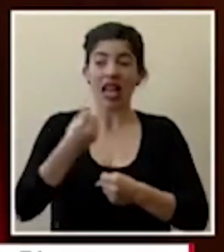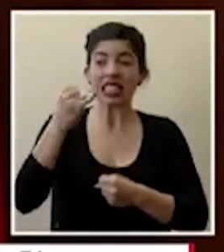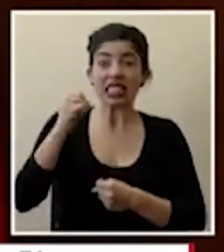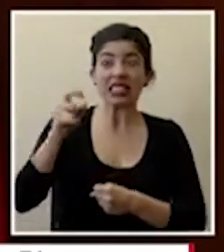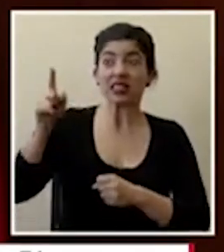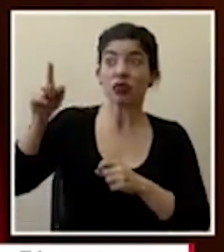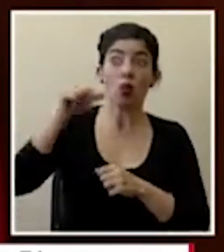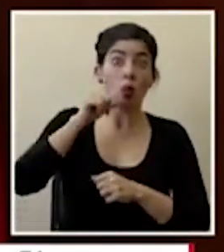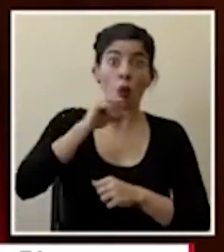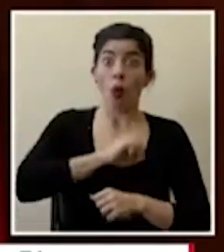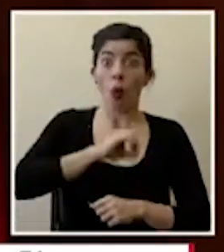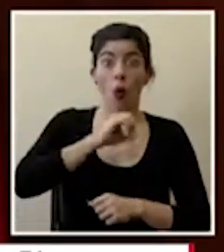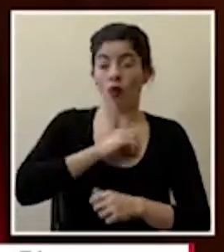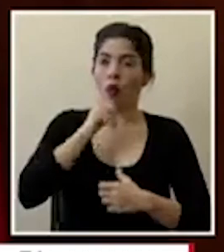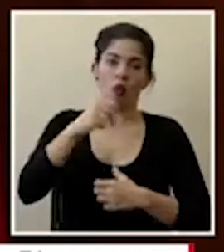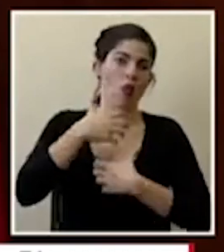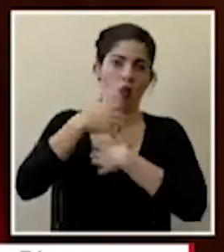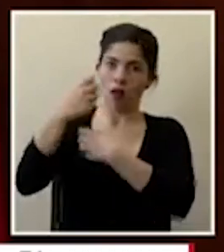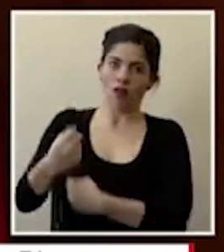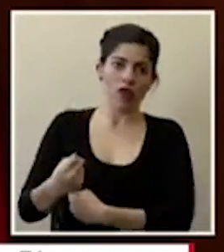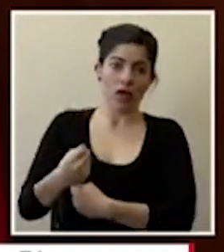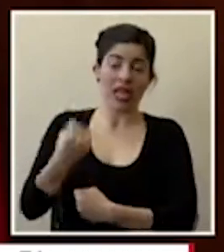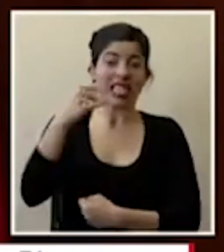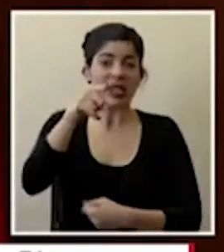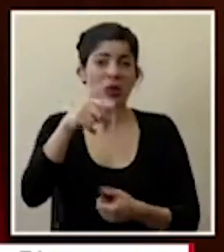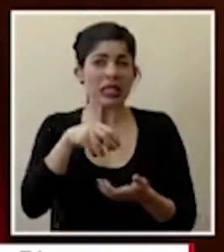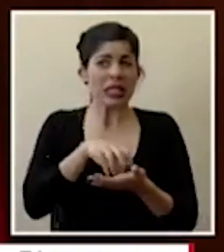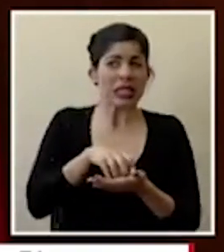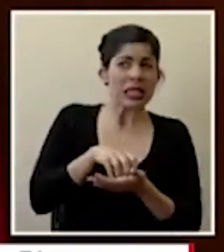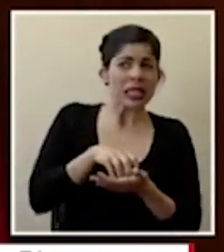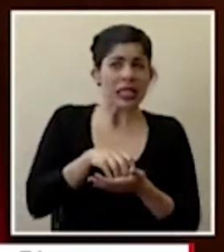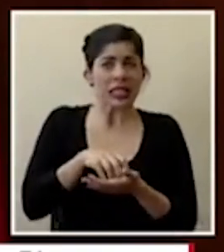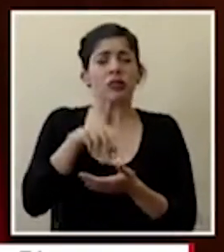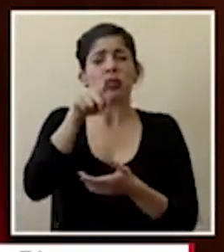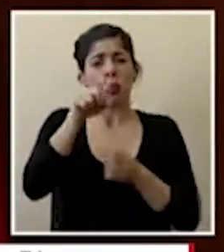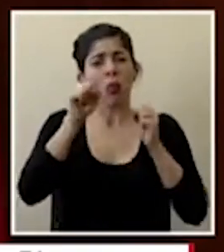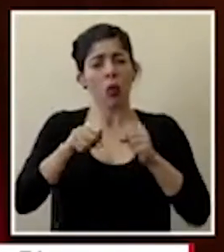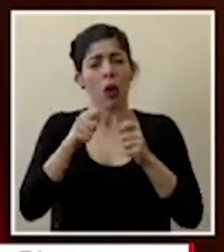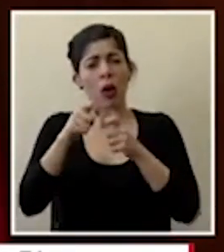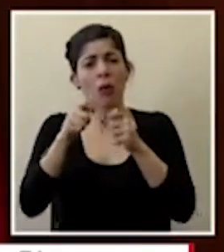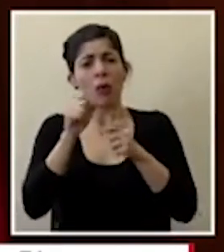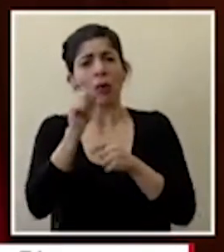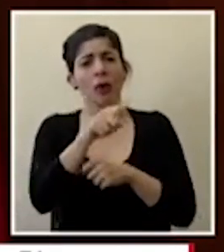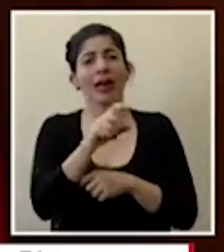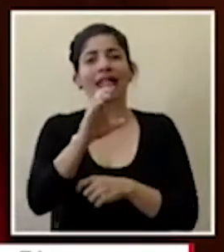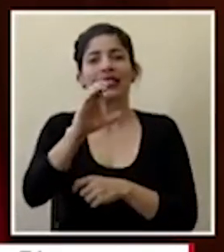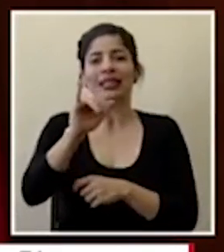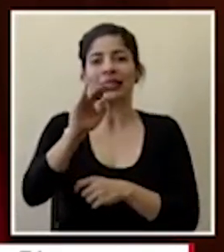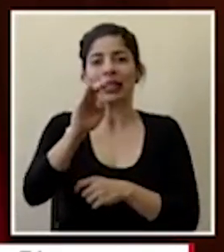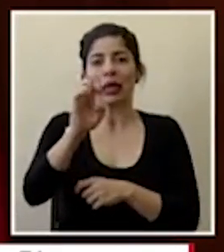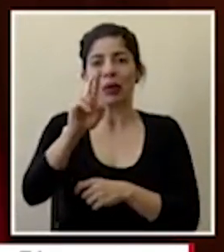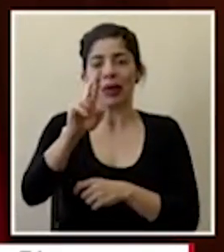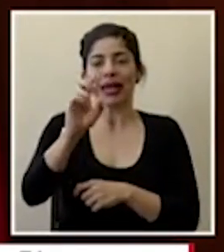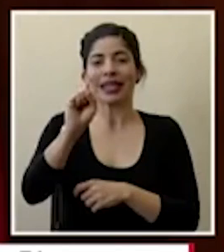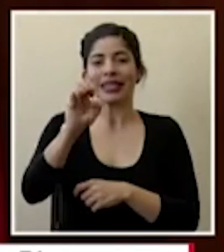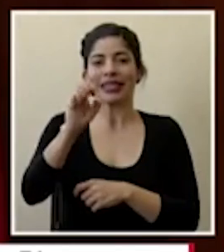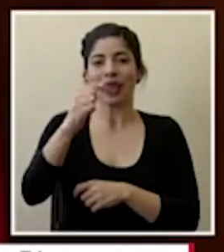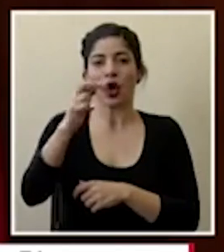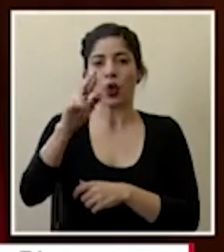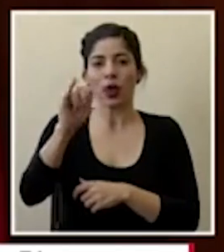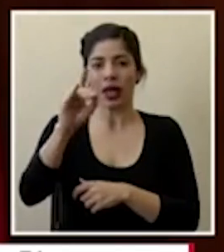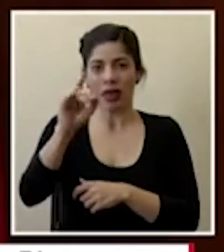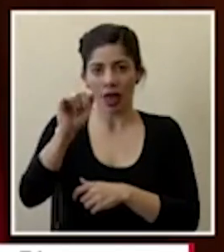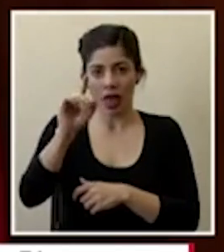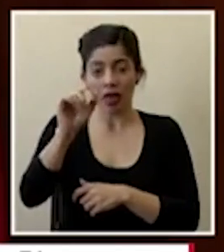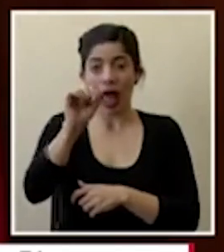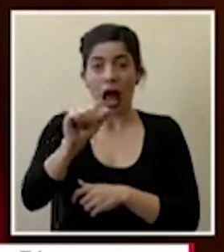sean oficiales y si tenemos alguna duda por favor nos pueden escribir a ciberseguridad arroba misit